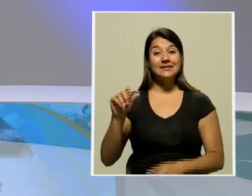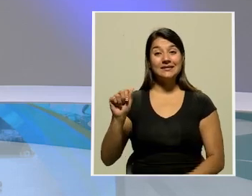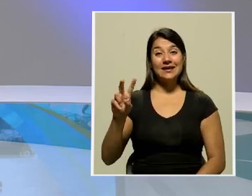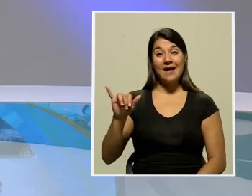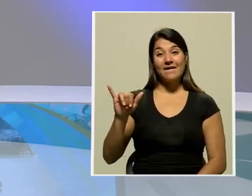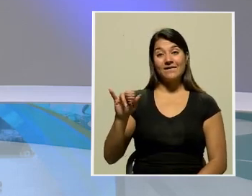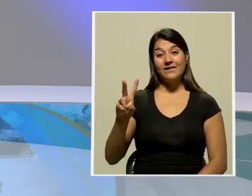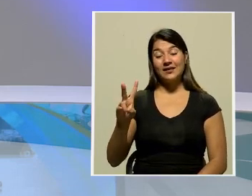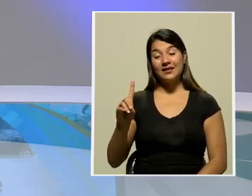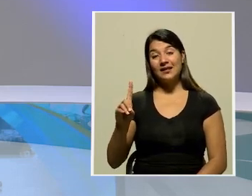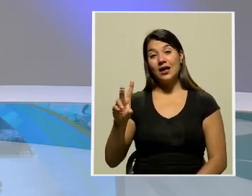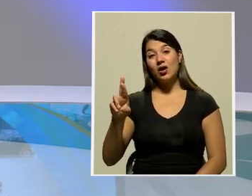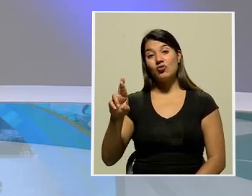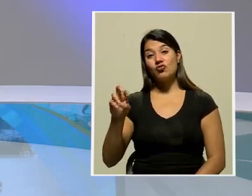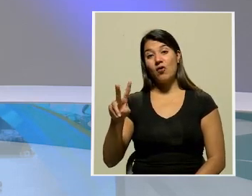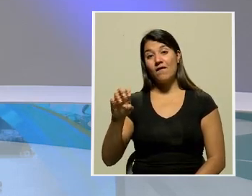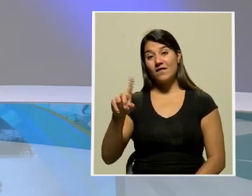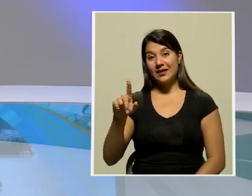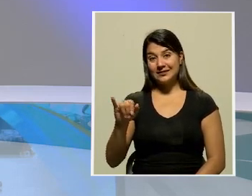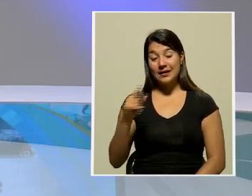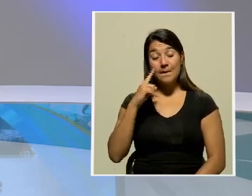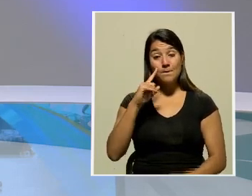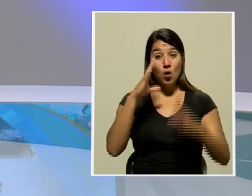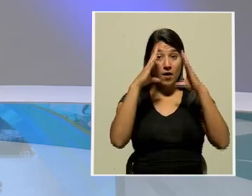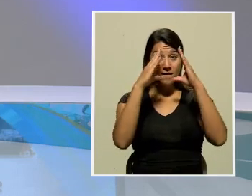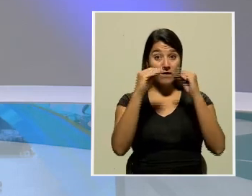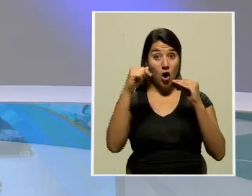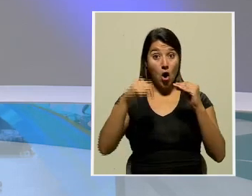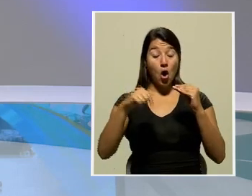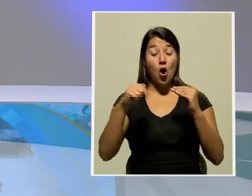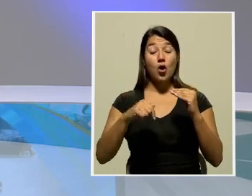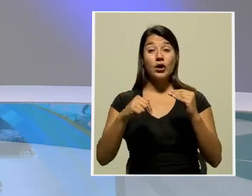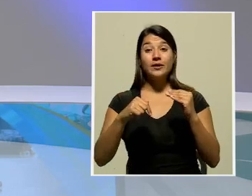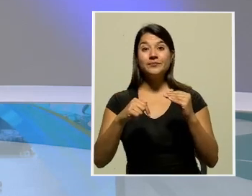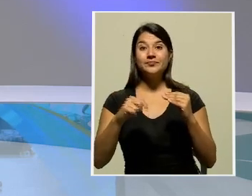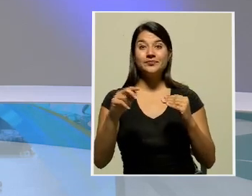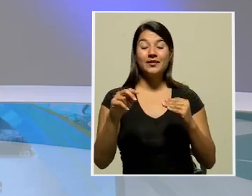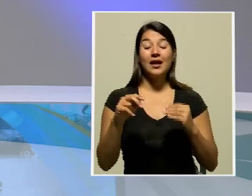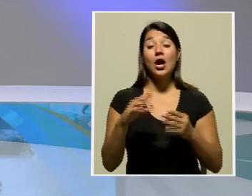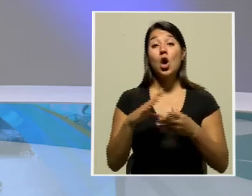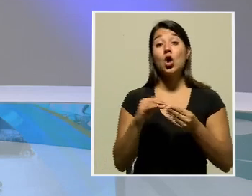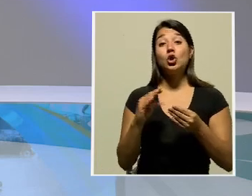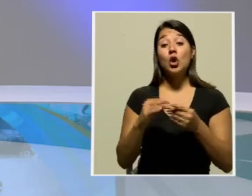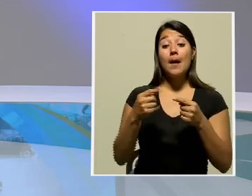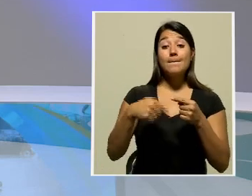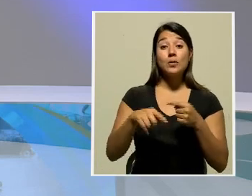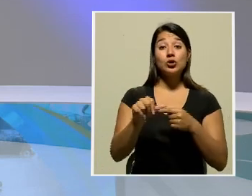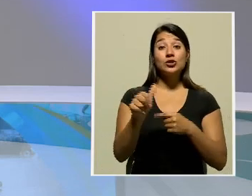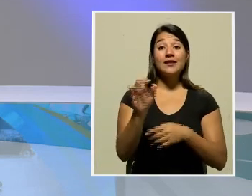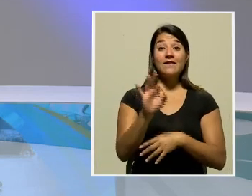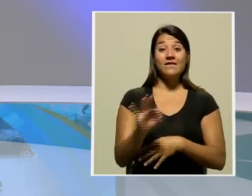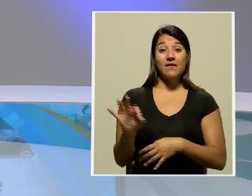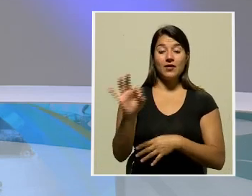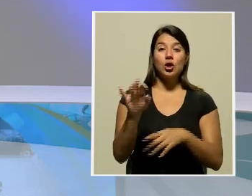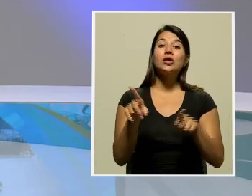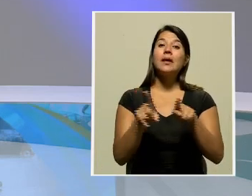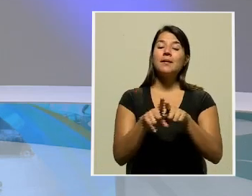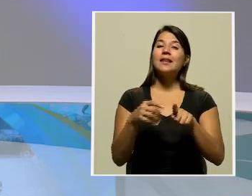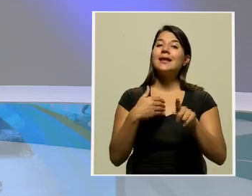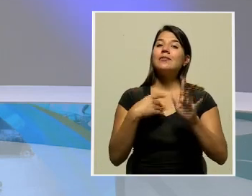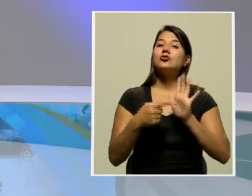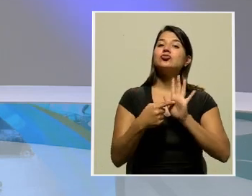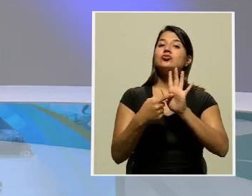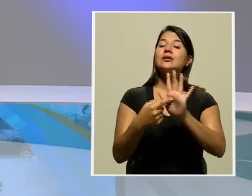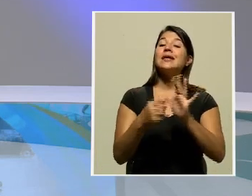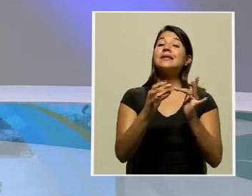este amplio informe de esa noticia que se dio el día de hoy por parte de Casa Presidencial y contarles que el próximo 10 de febrero también tendremos una transmisión especial